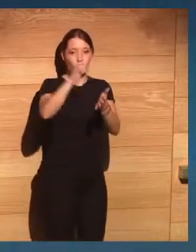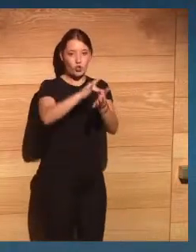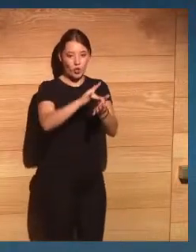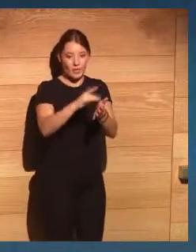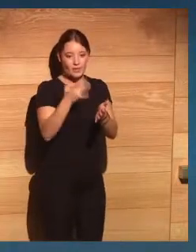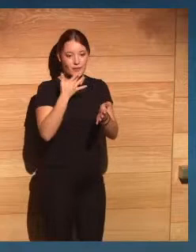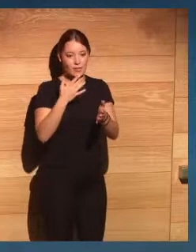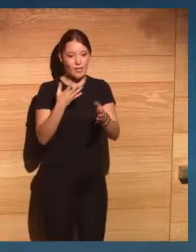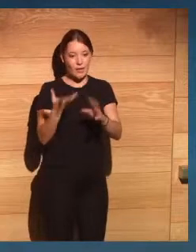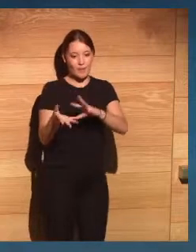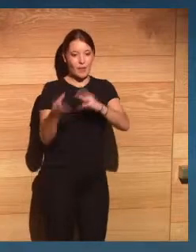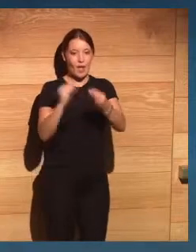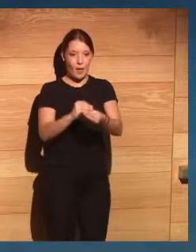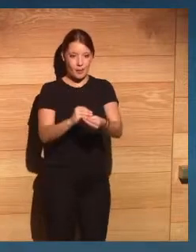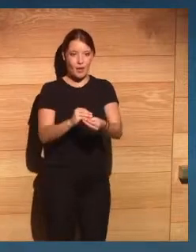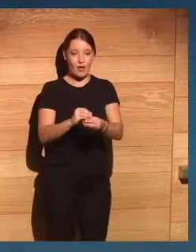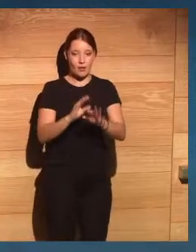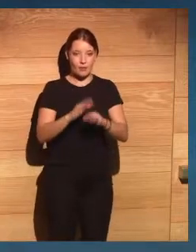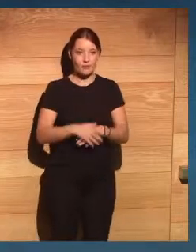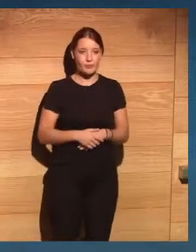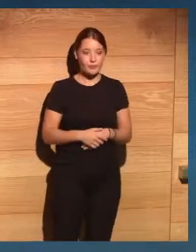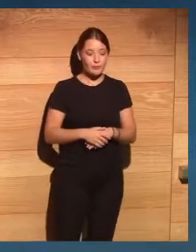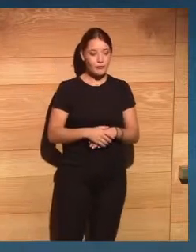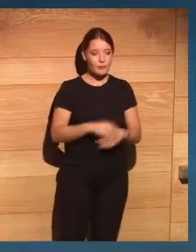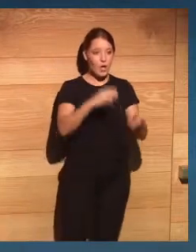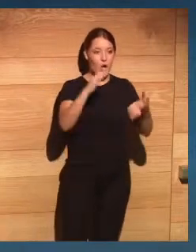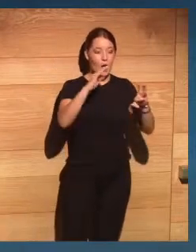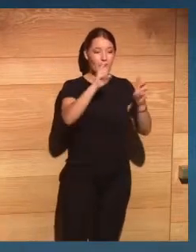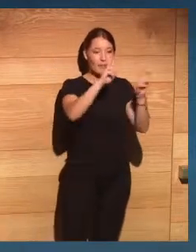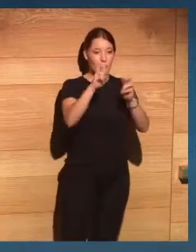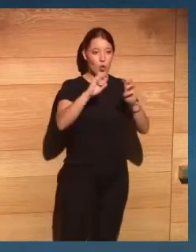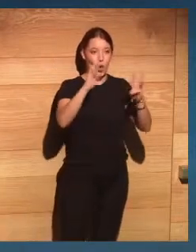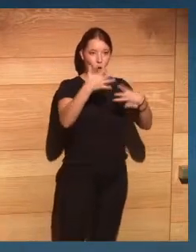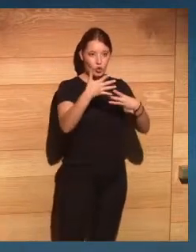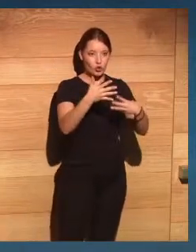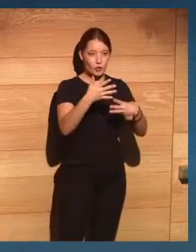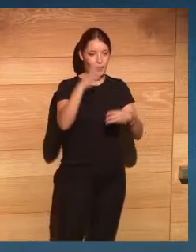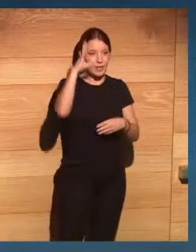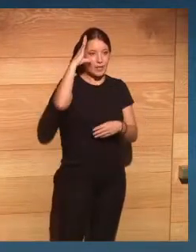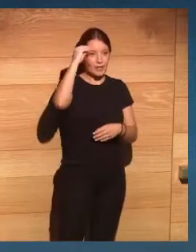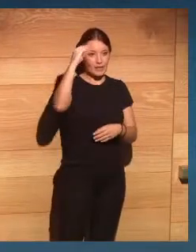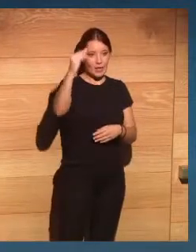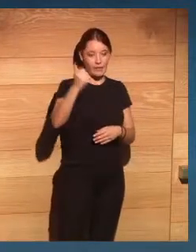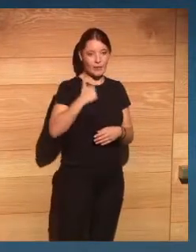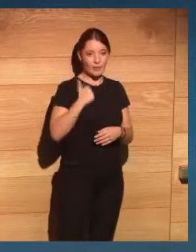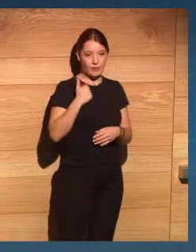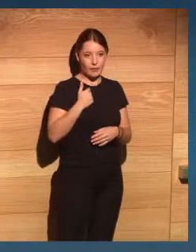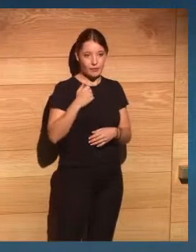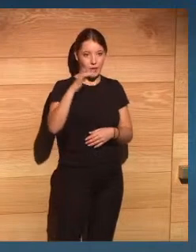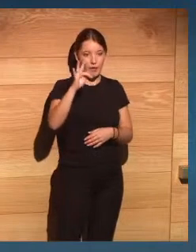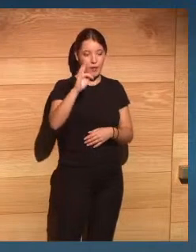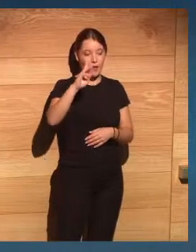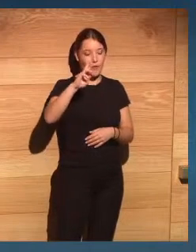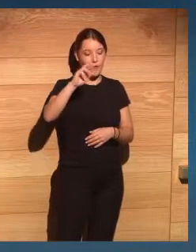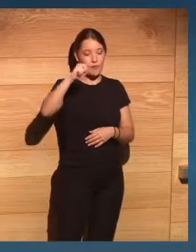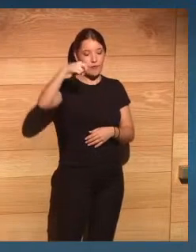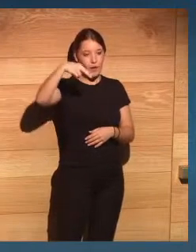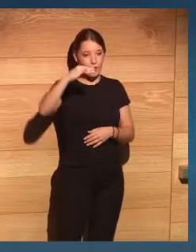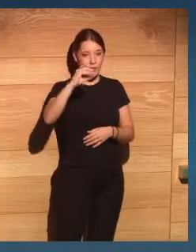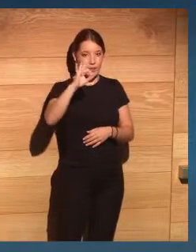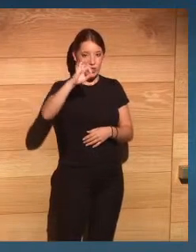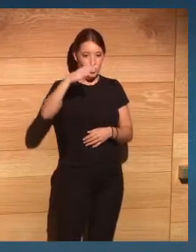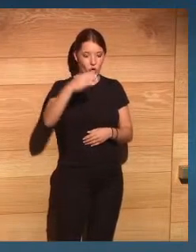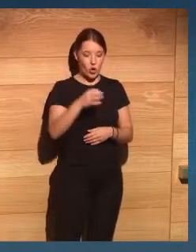del 8 de ciberseguridad e inteligencia artificial que habla Francisco Ginel en el que habla claramente de los